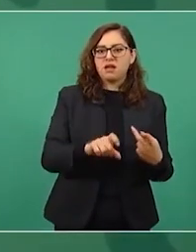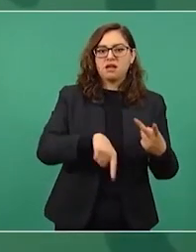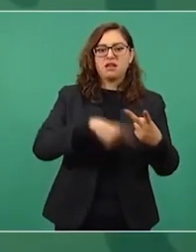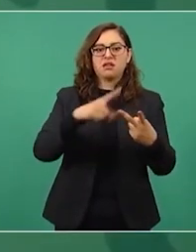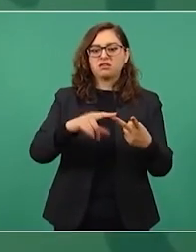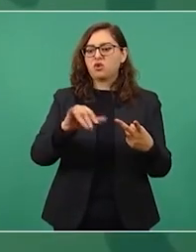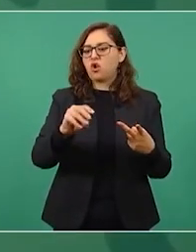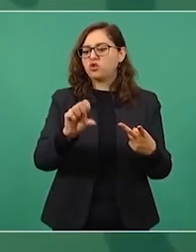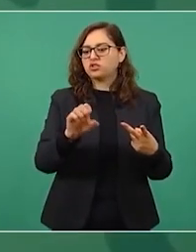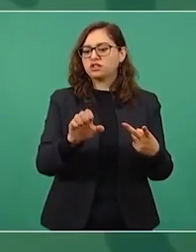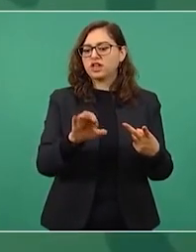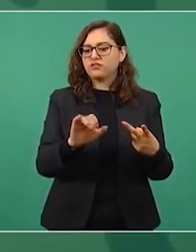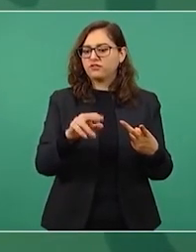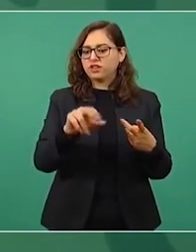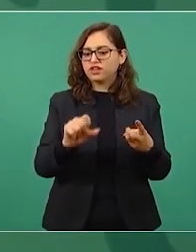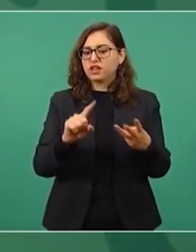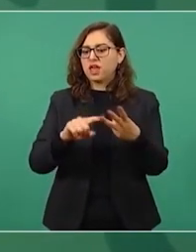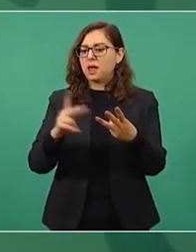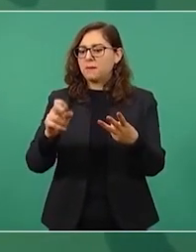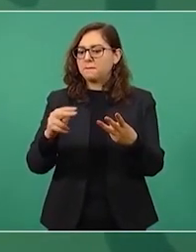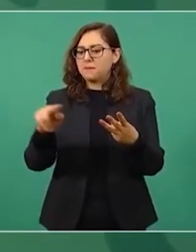y no me equivoqué